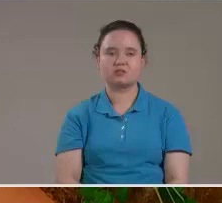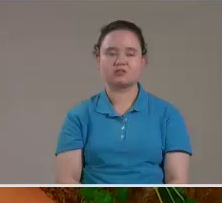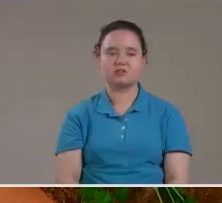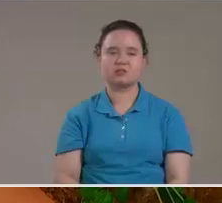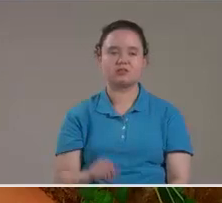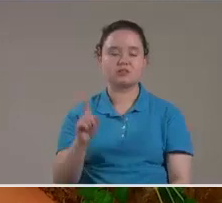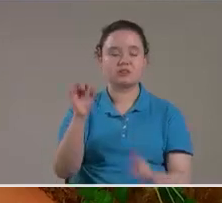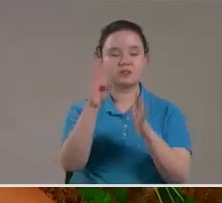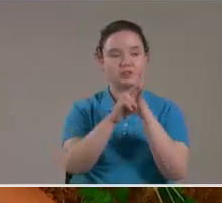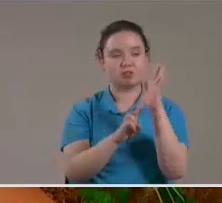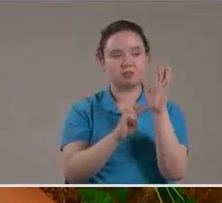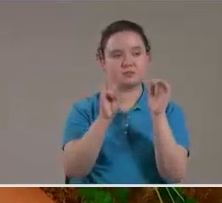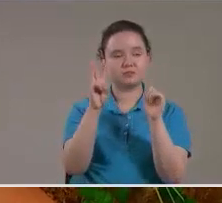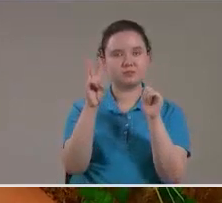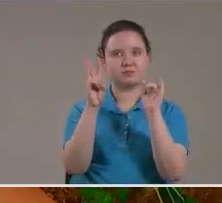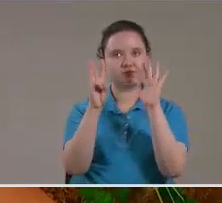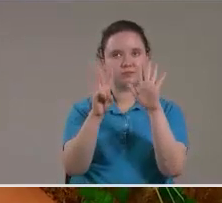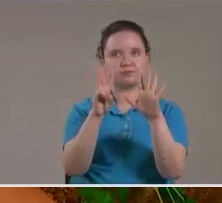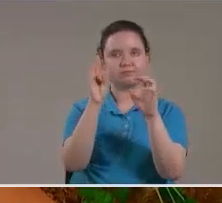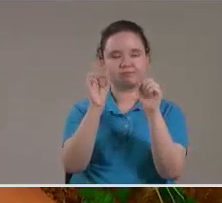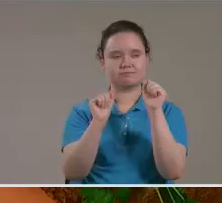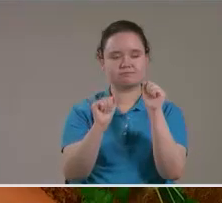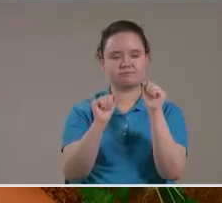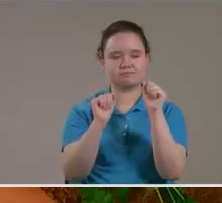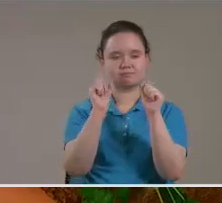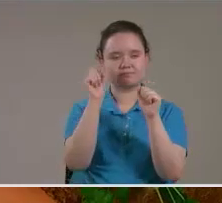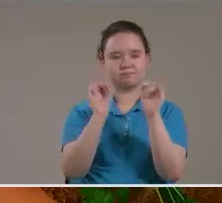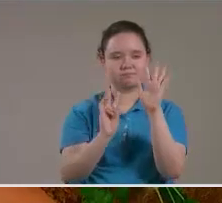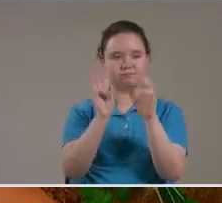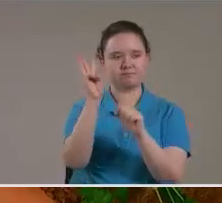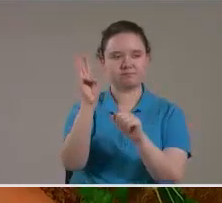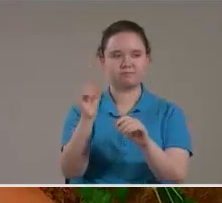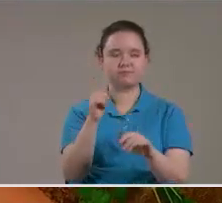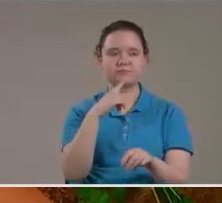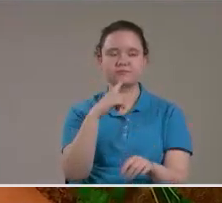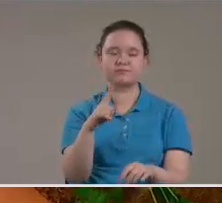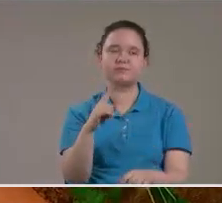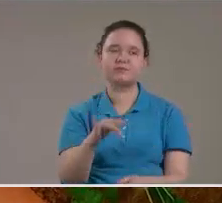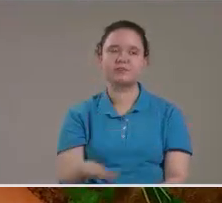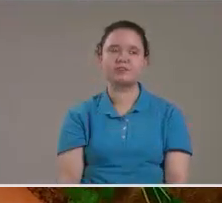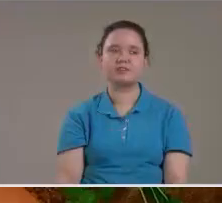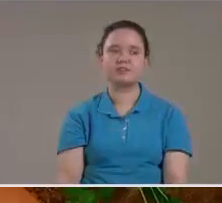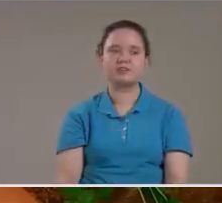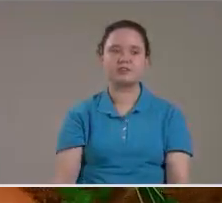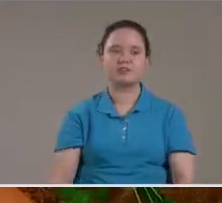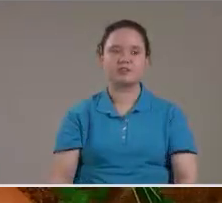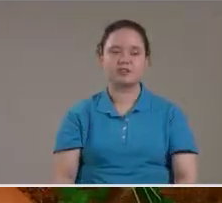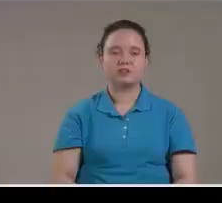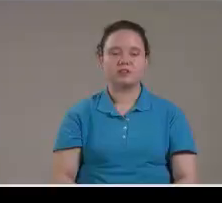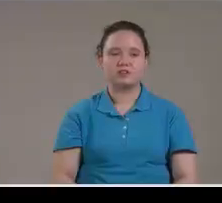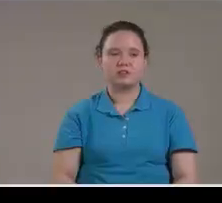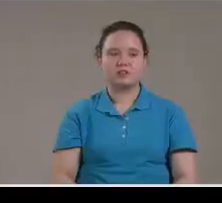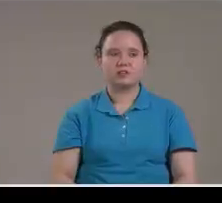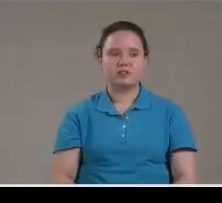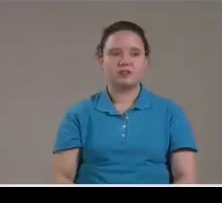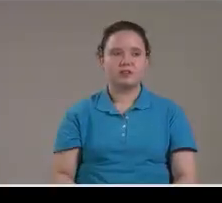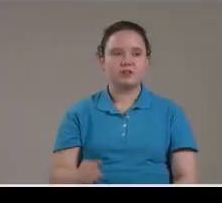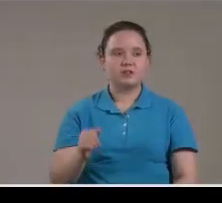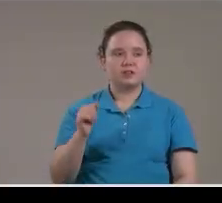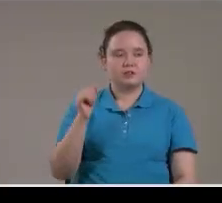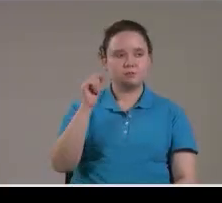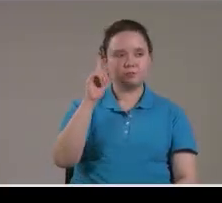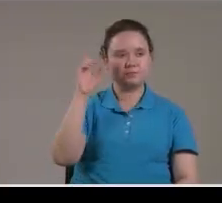Trece Y el que yo tengo Es ocho doce Desde luego ¿Verdad? Entonces En el ocho doce Y el ocho trece Hay